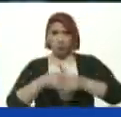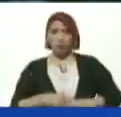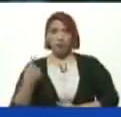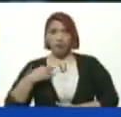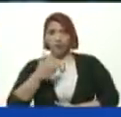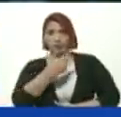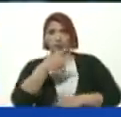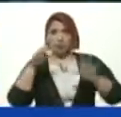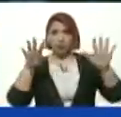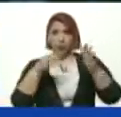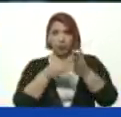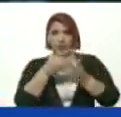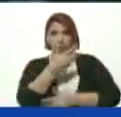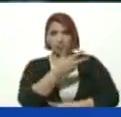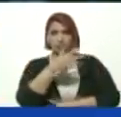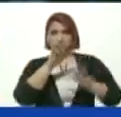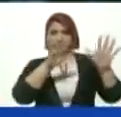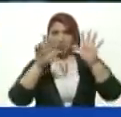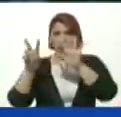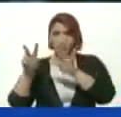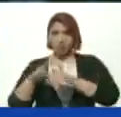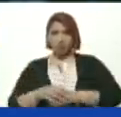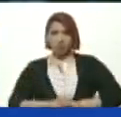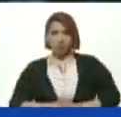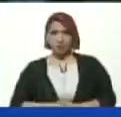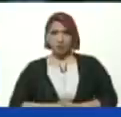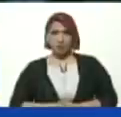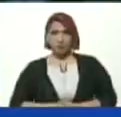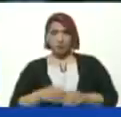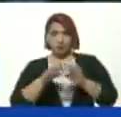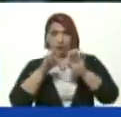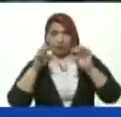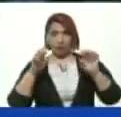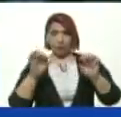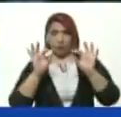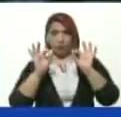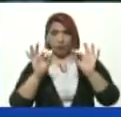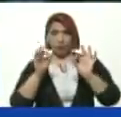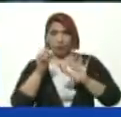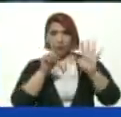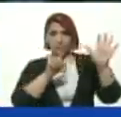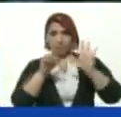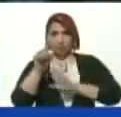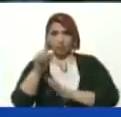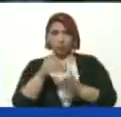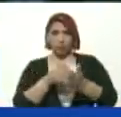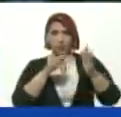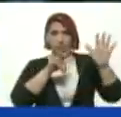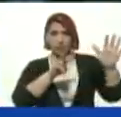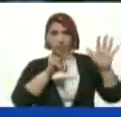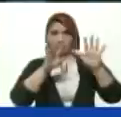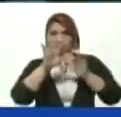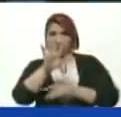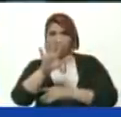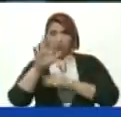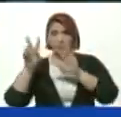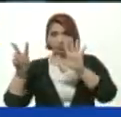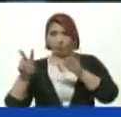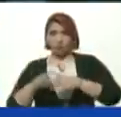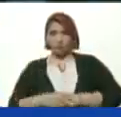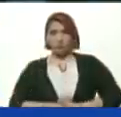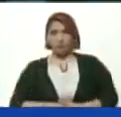39.317 En la educación Especial 61.757